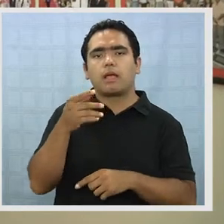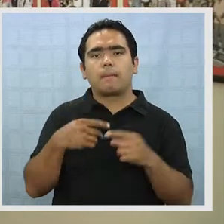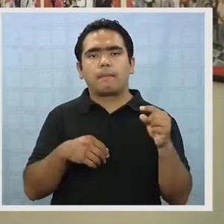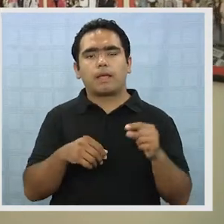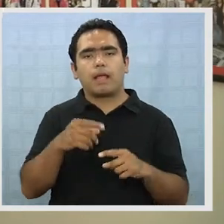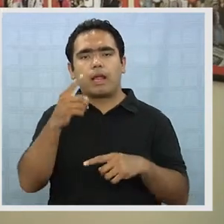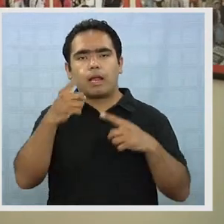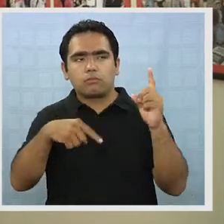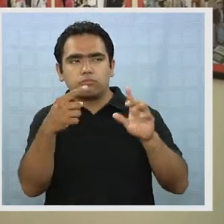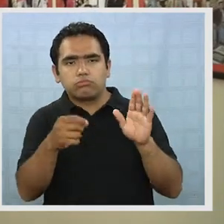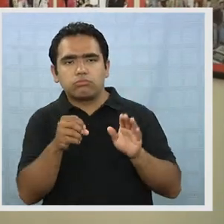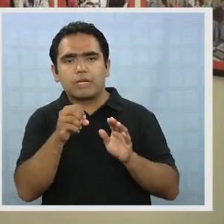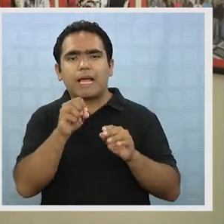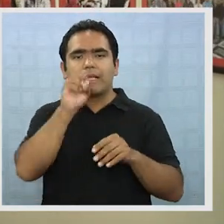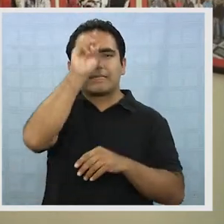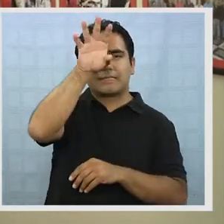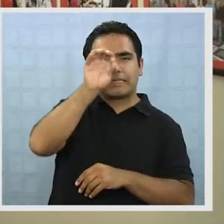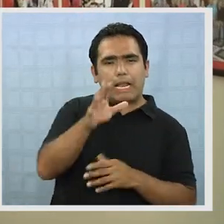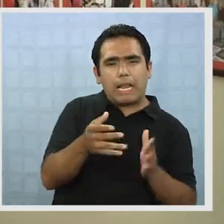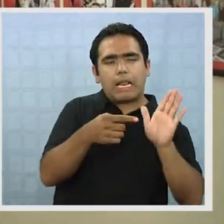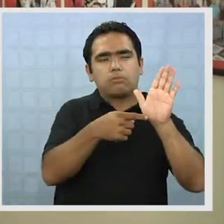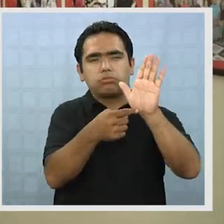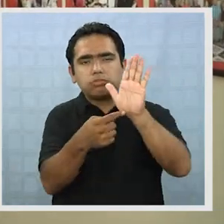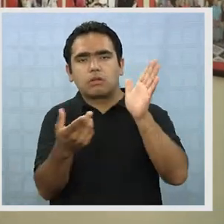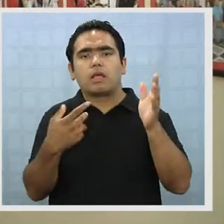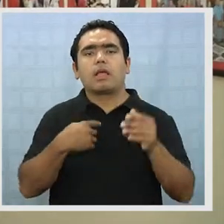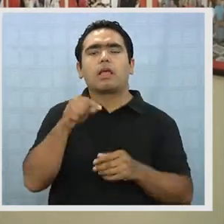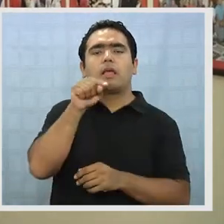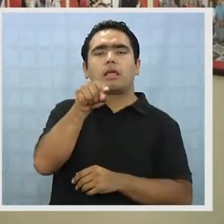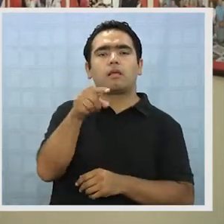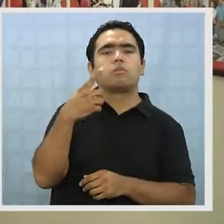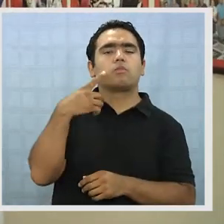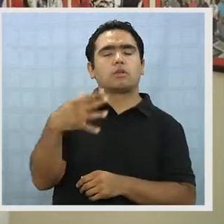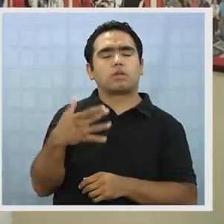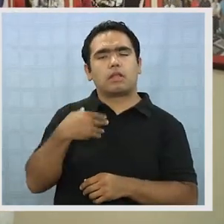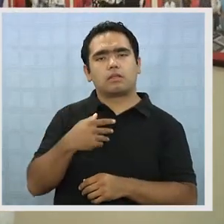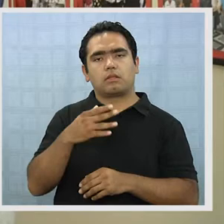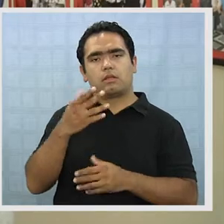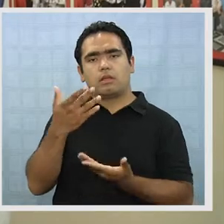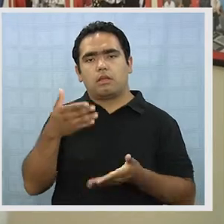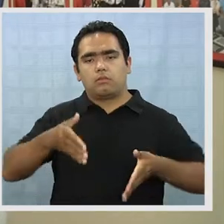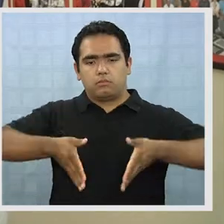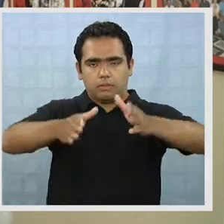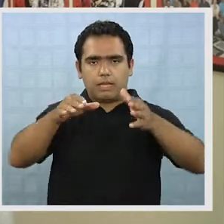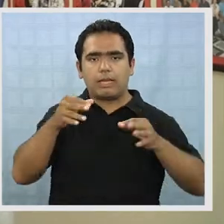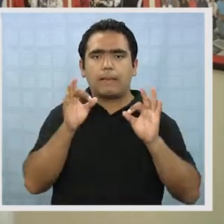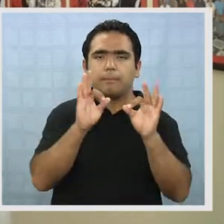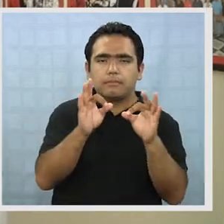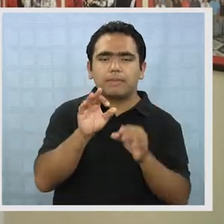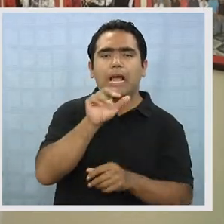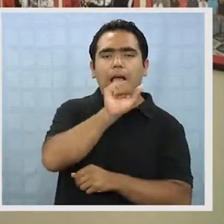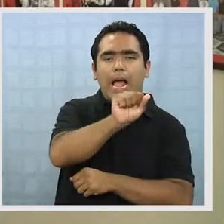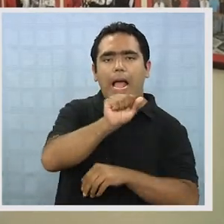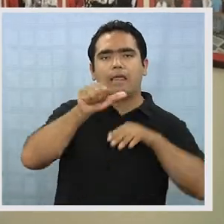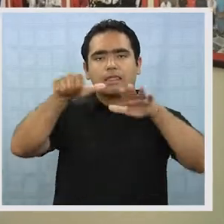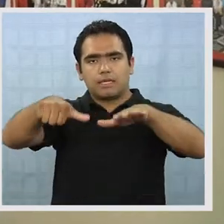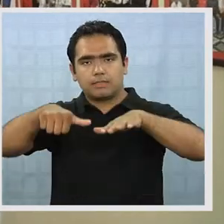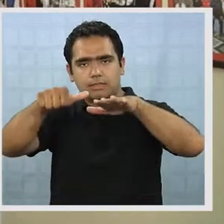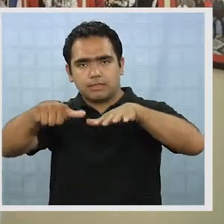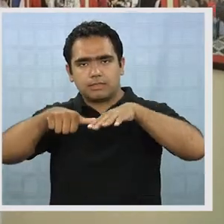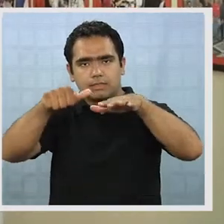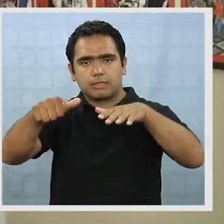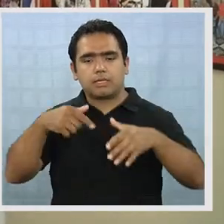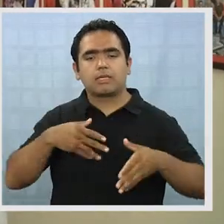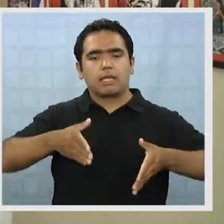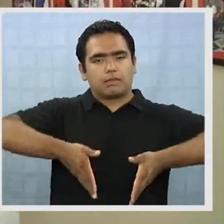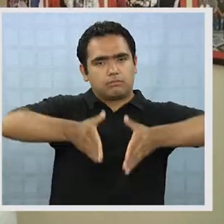mejor posible y sin duda que esas rutas son muy importantes, sobre todo la A16, ¿no es cierto?, que es una ruta con